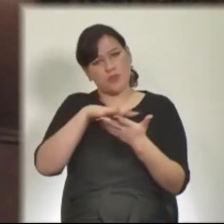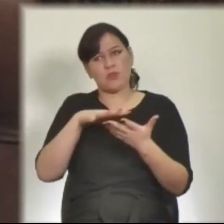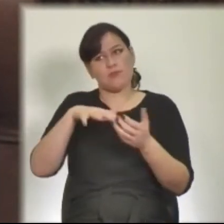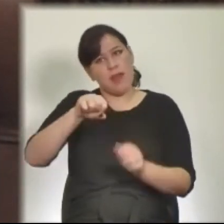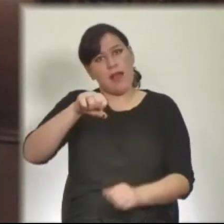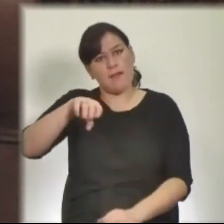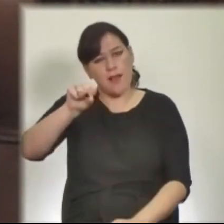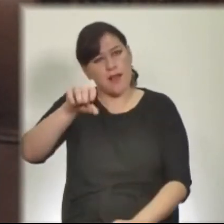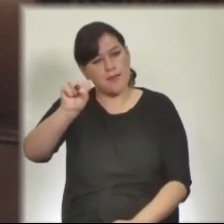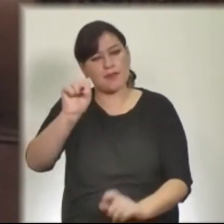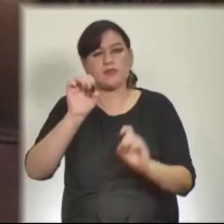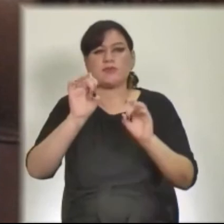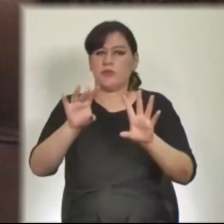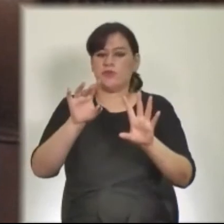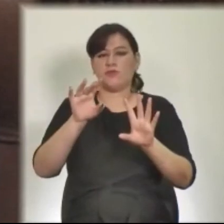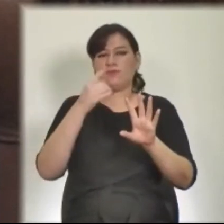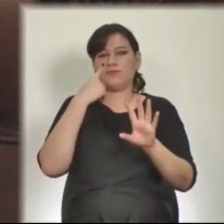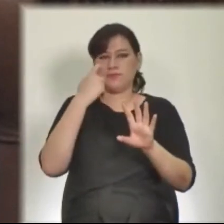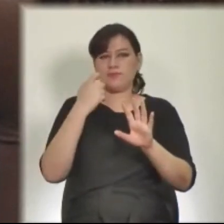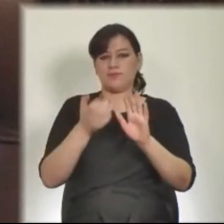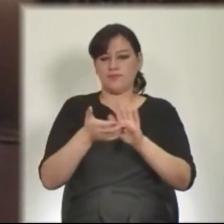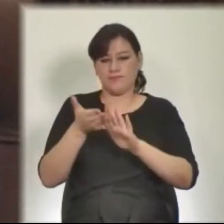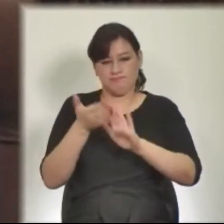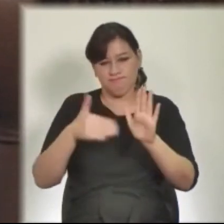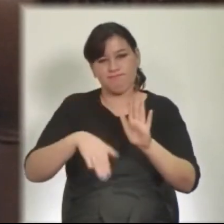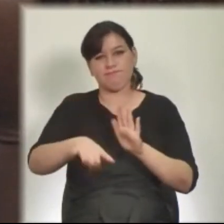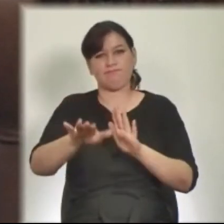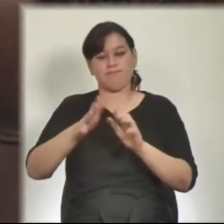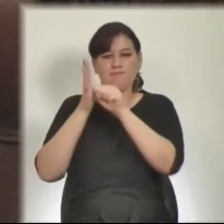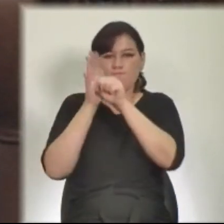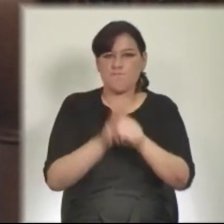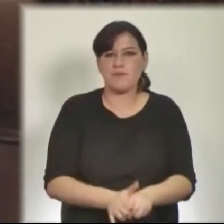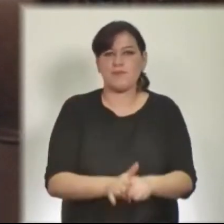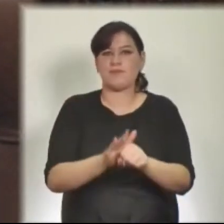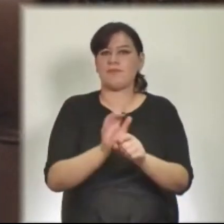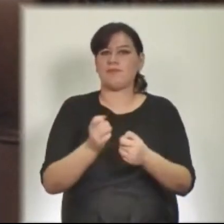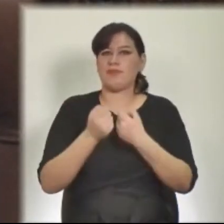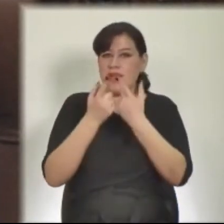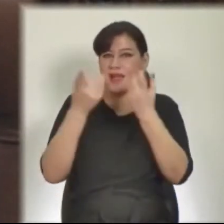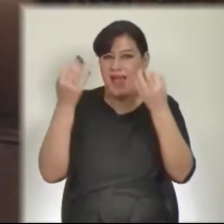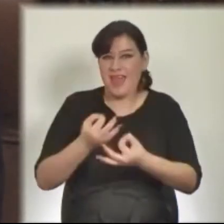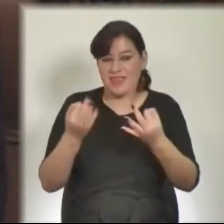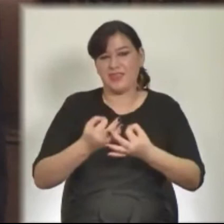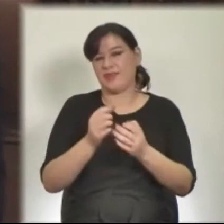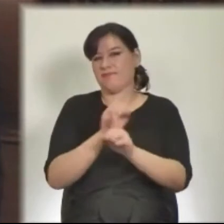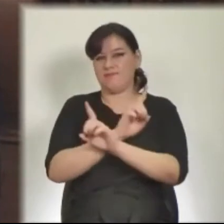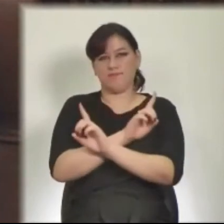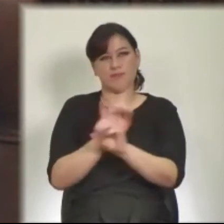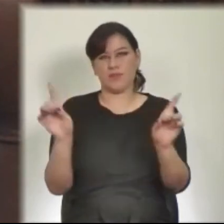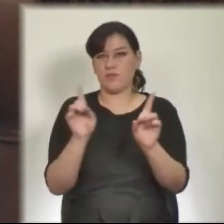sólo alentarán un obrar cada vez más represivo y menos garantista con resultados